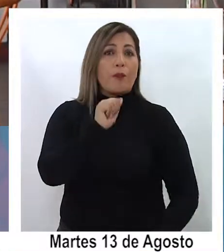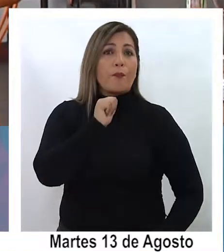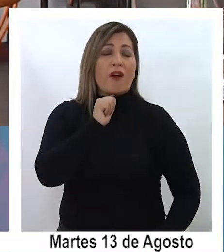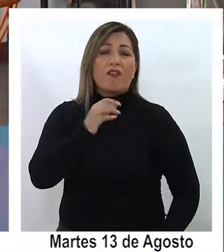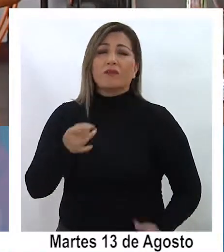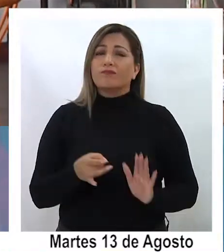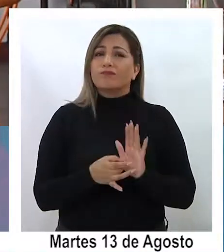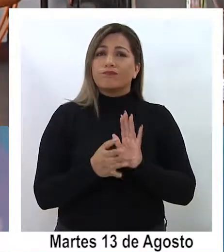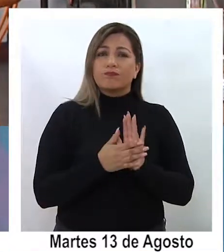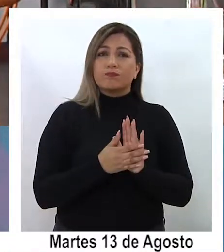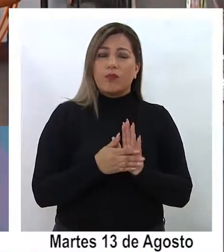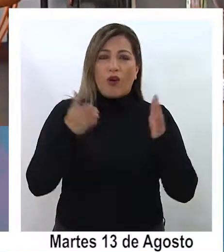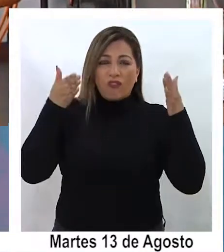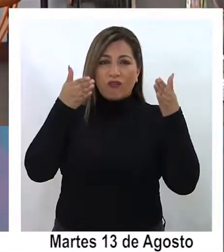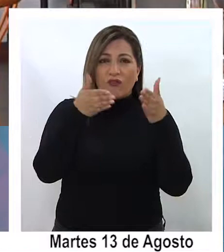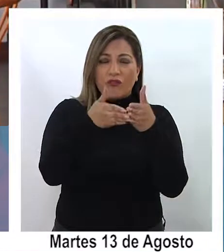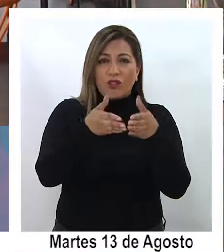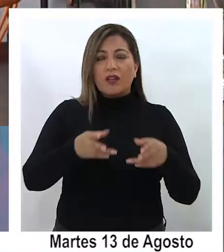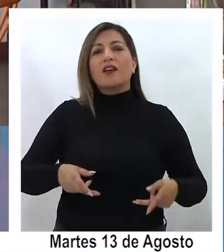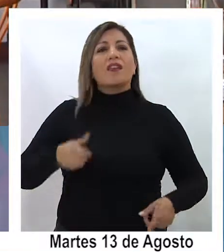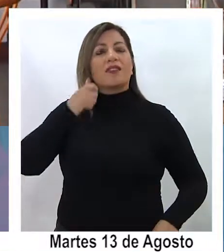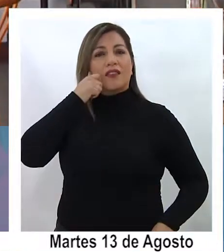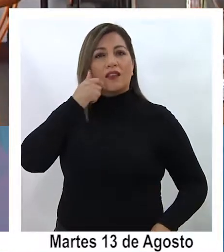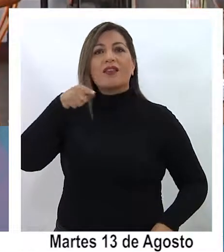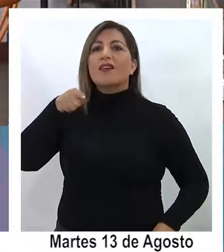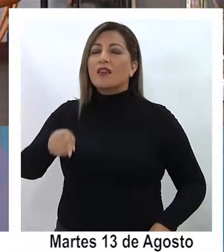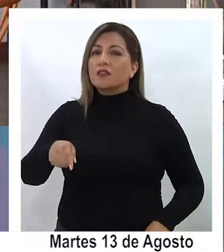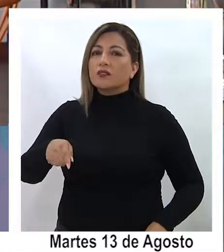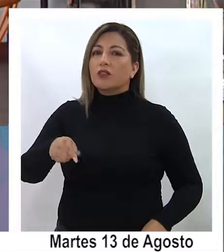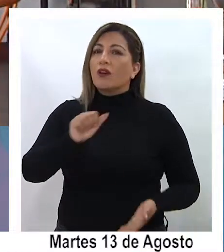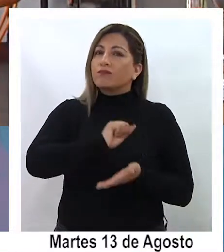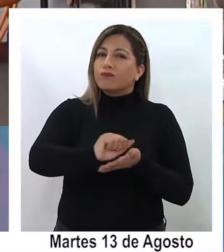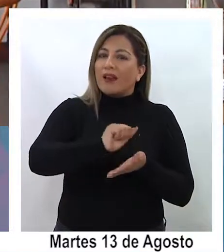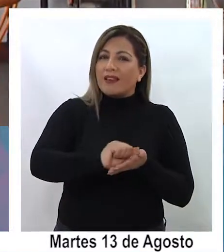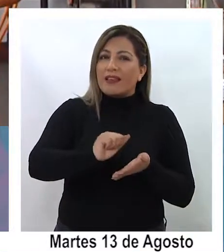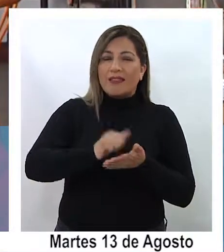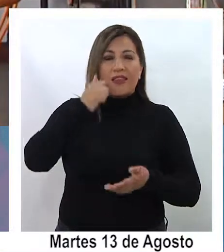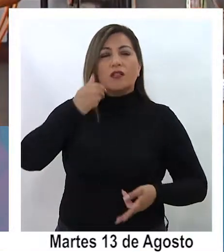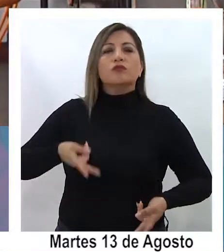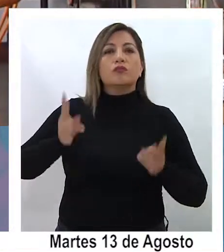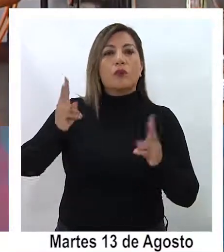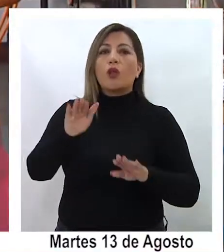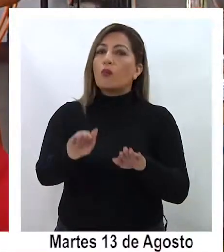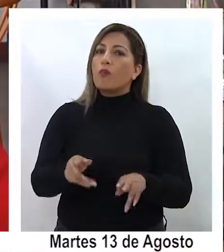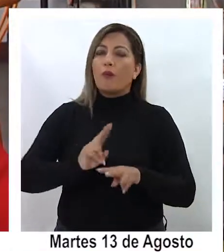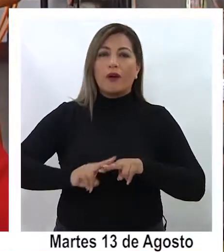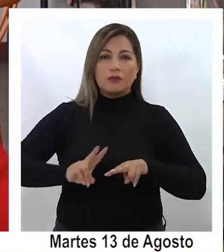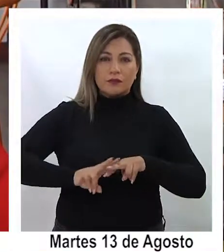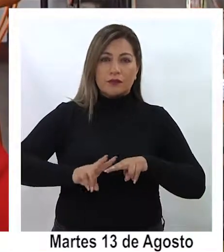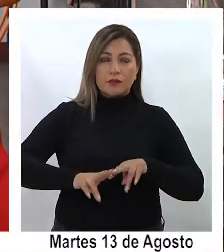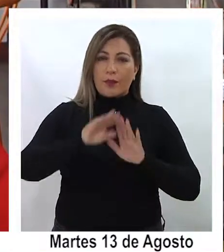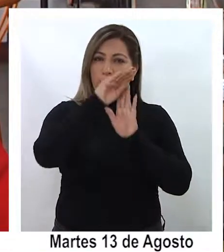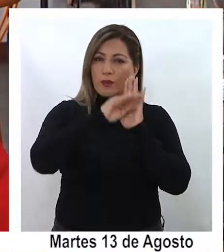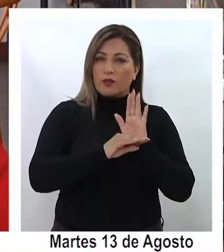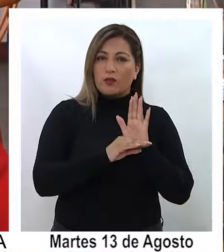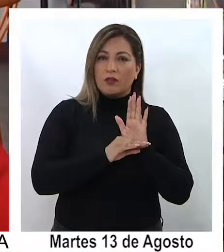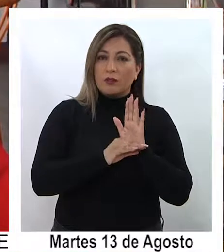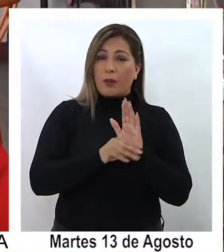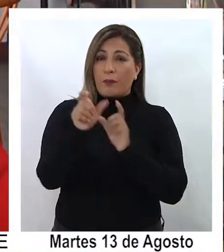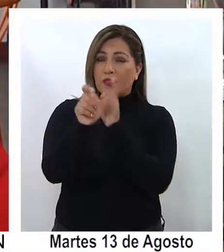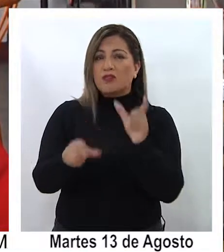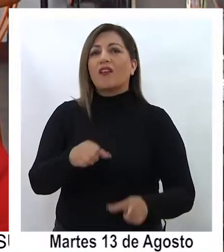con un enfoque de derechos, la agenda de Compromiso País es una agenda de derechos humanos lo mismo hemos estado haciendo con el programa de